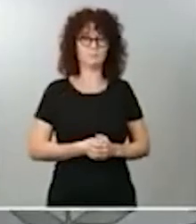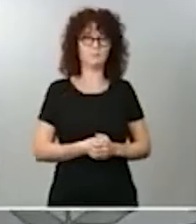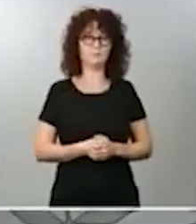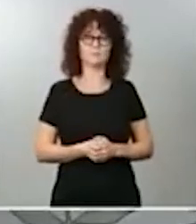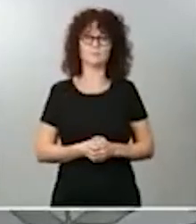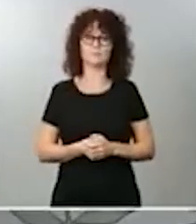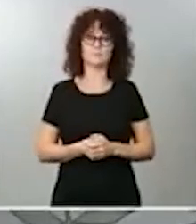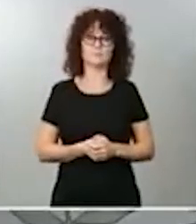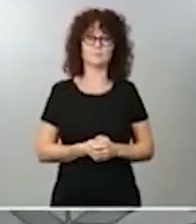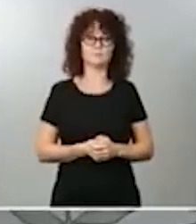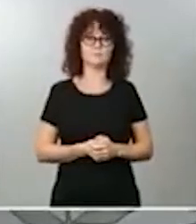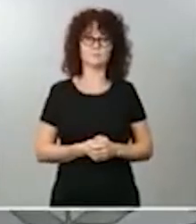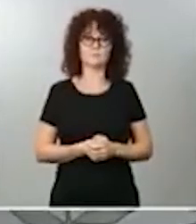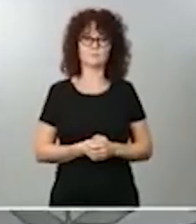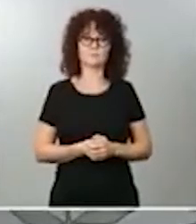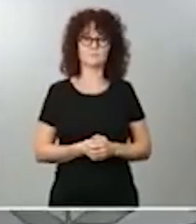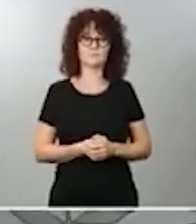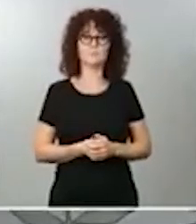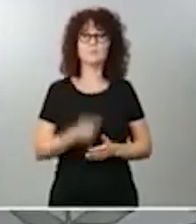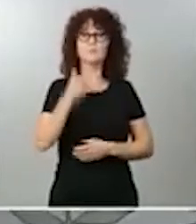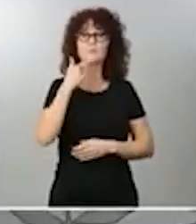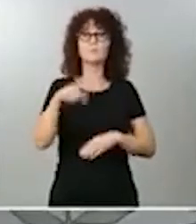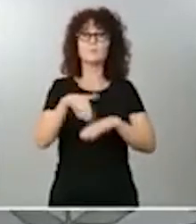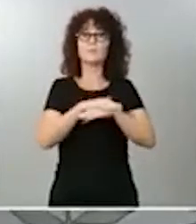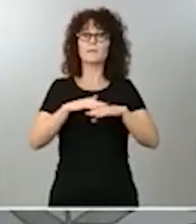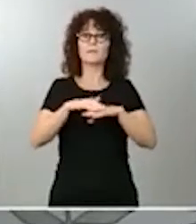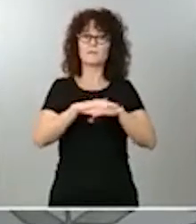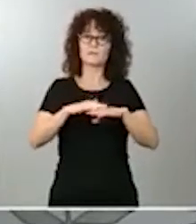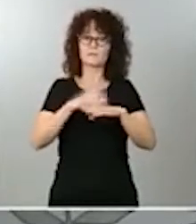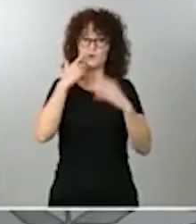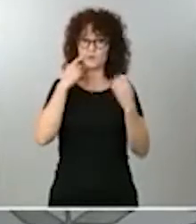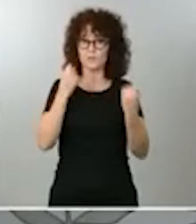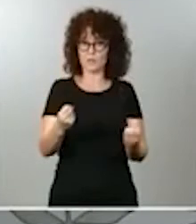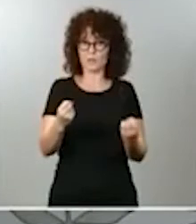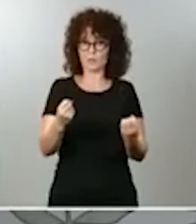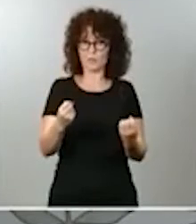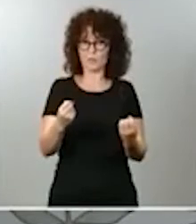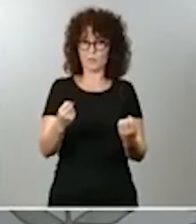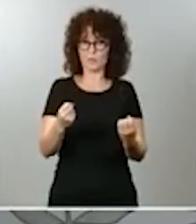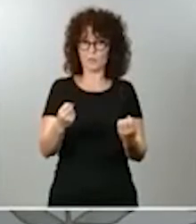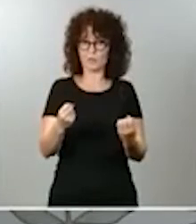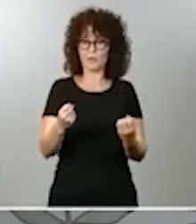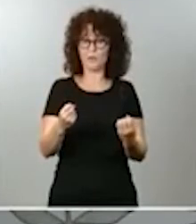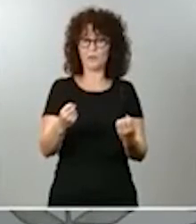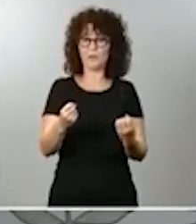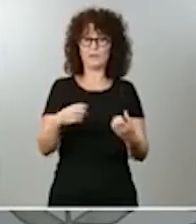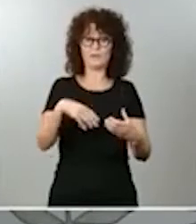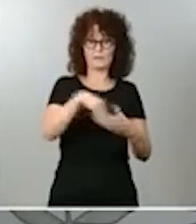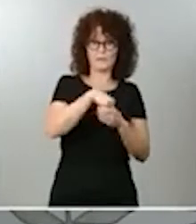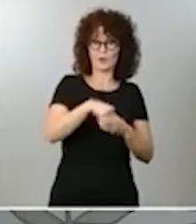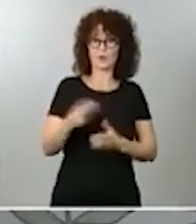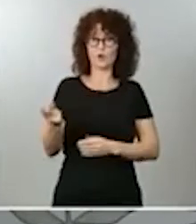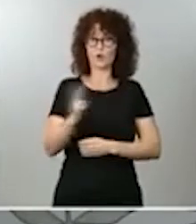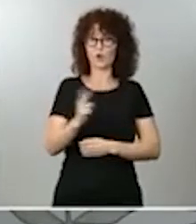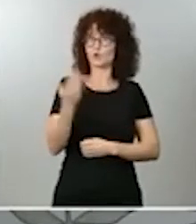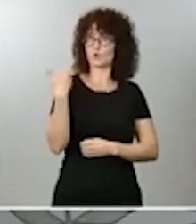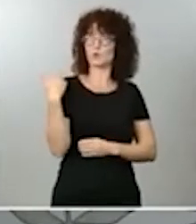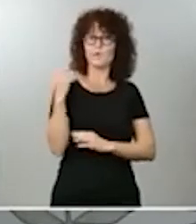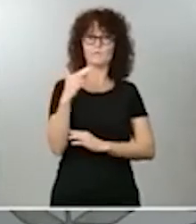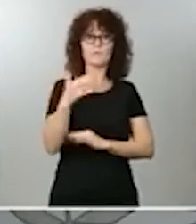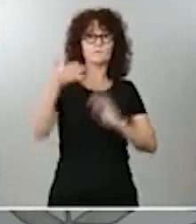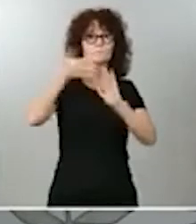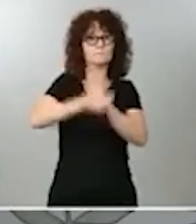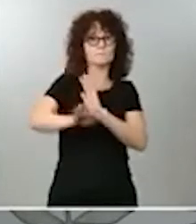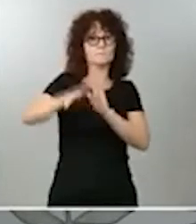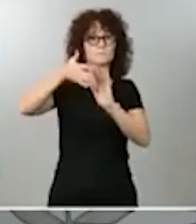decirle, perdón, que el ministro de Sanidad, el propio ministro de Interior, explicaron el viernes el contenido del estado de